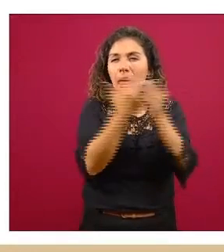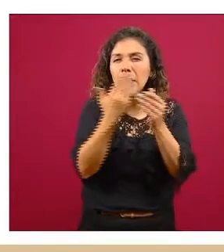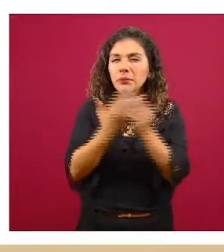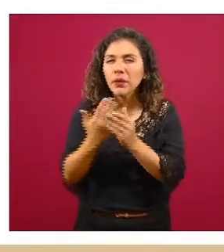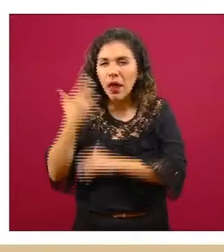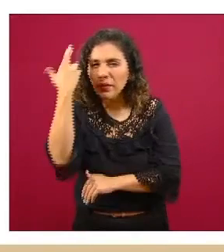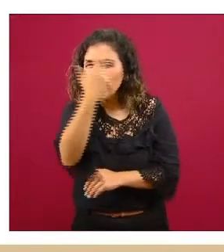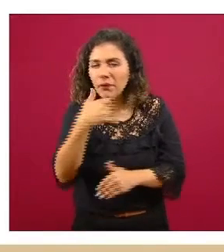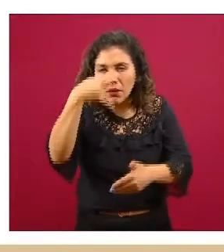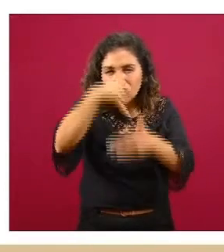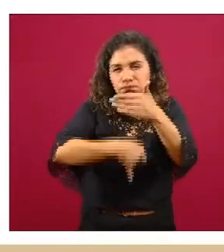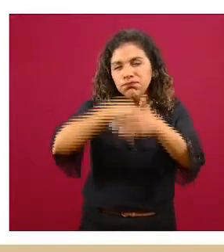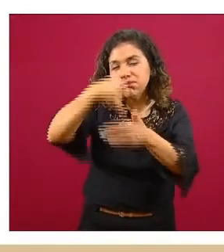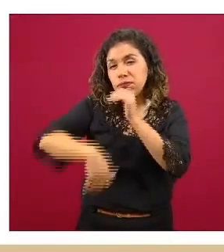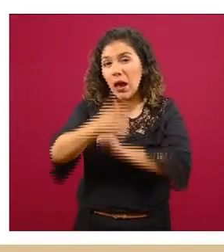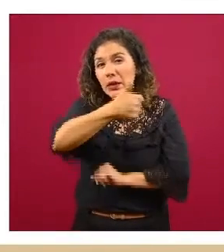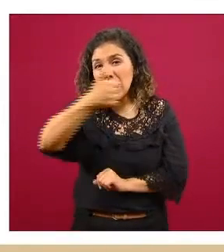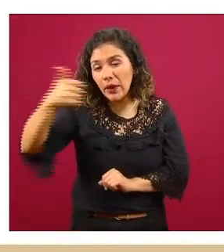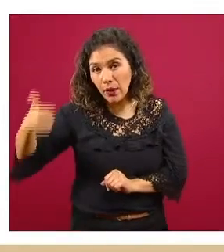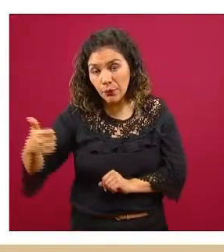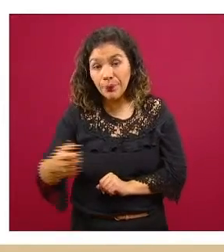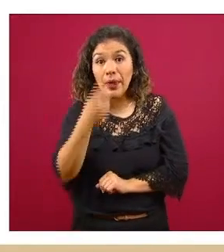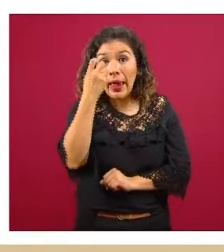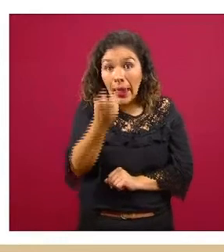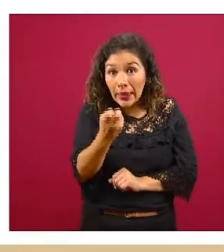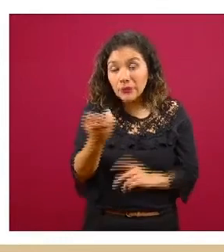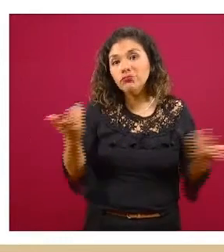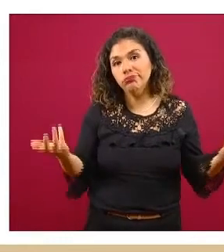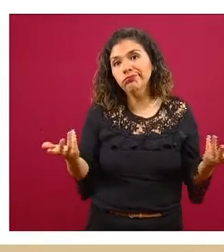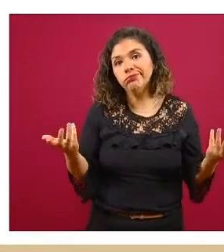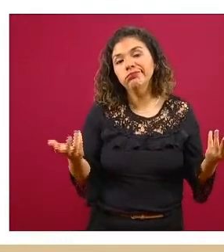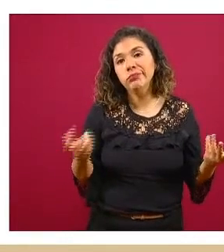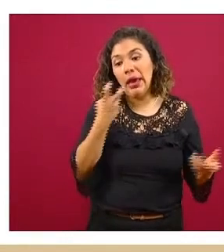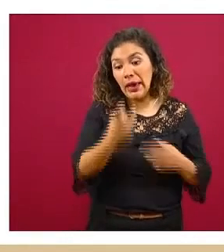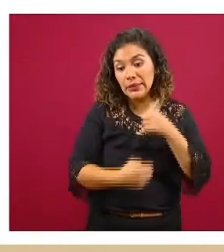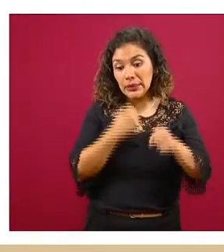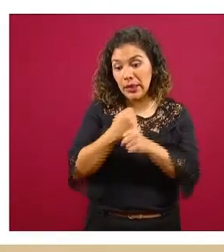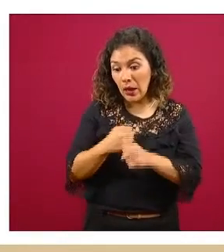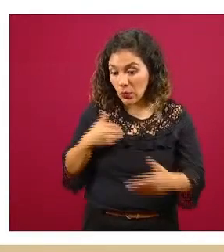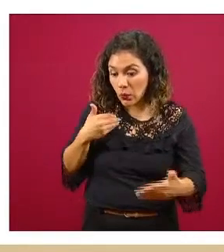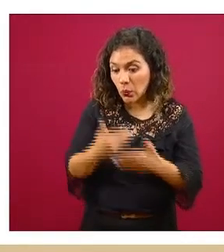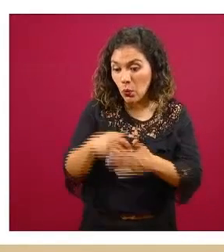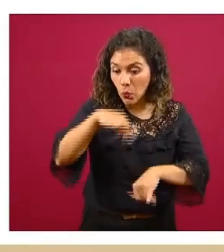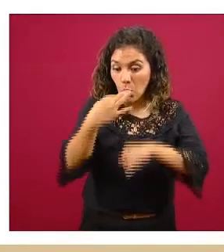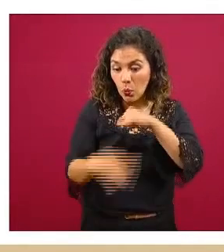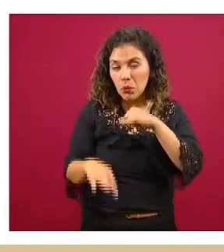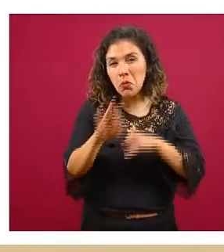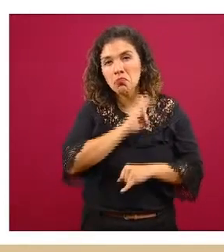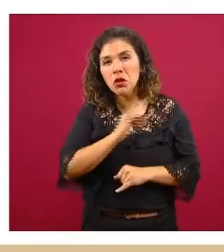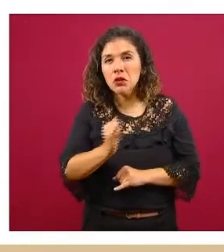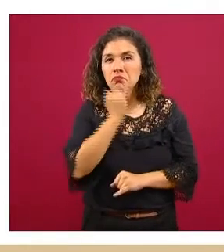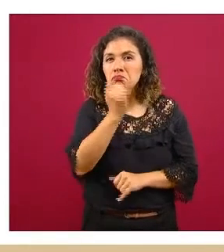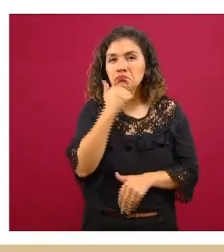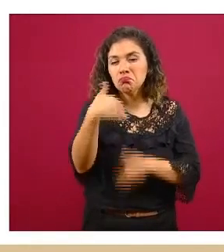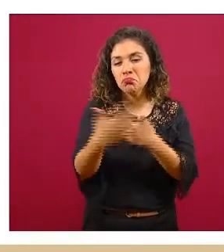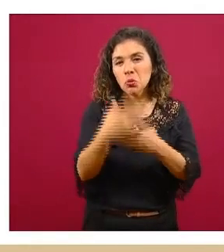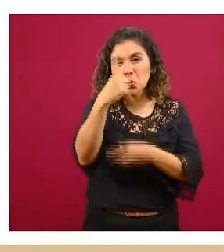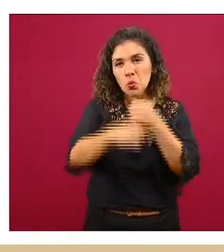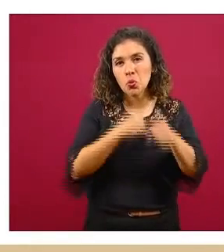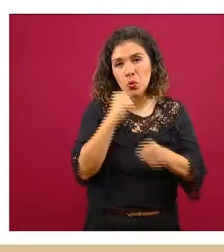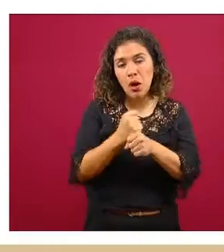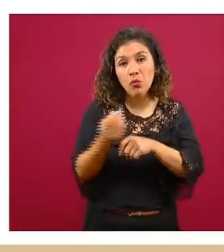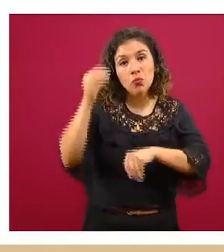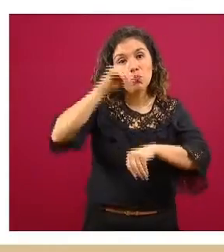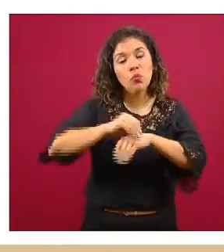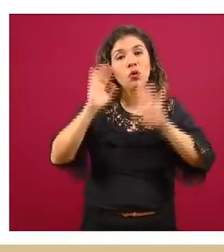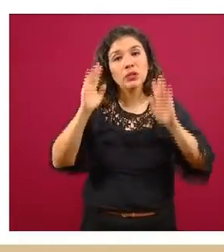mucho para poder dictaminar y esto al final de este año todavía vamos a seguir y posiblemente el próximo año para